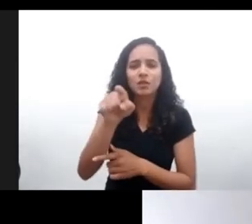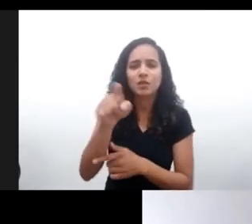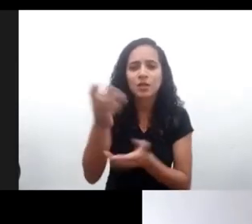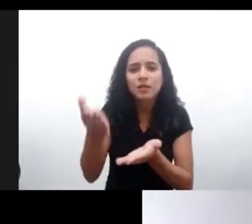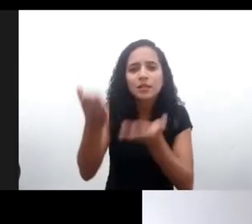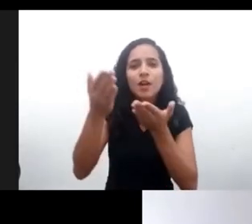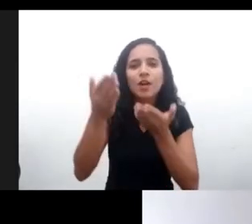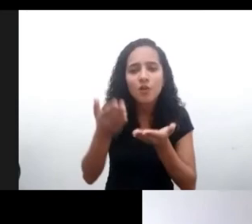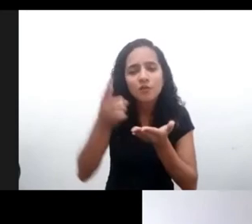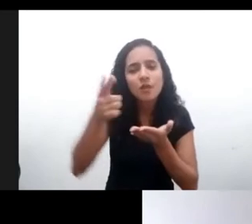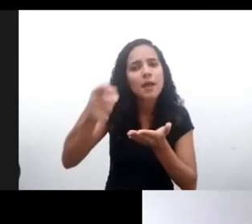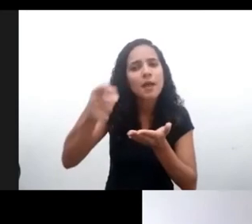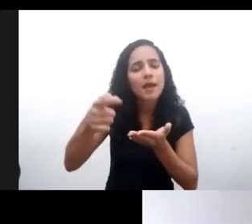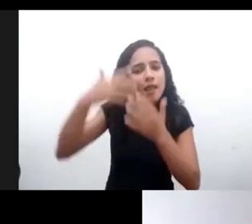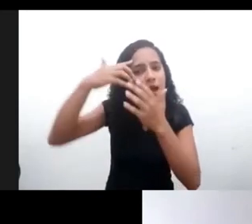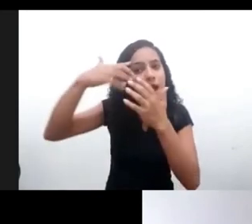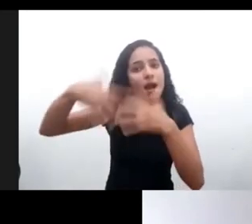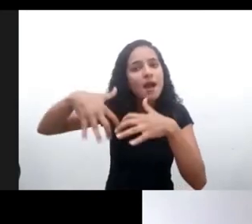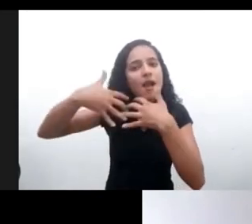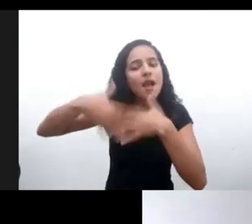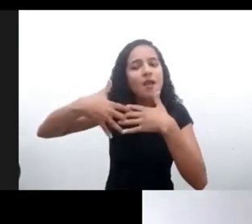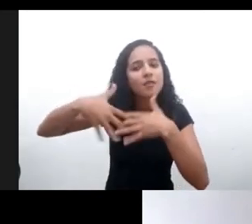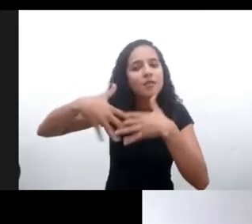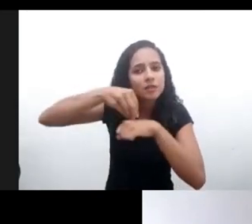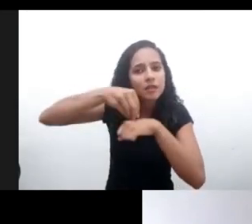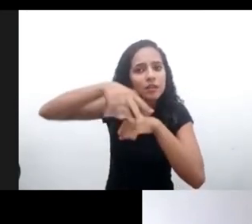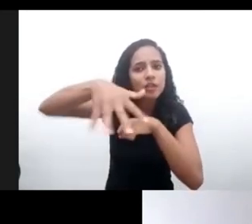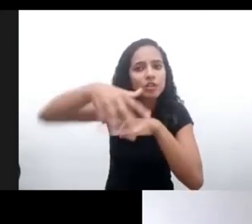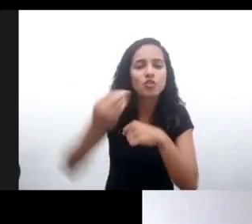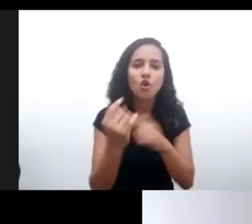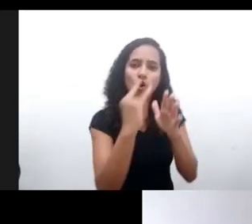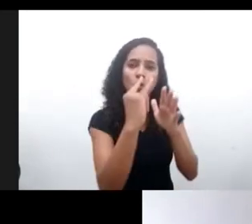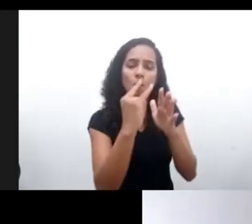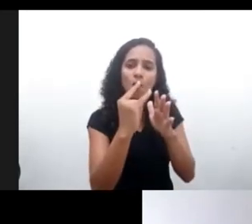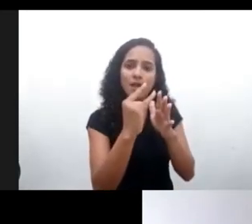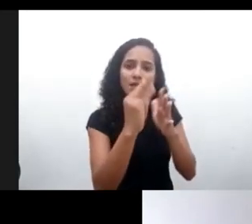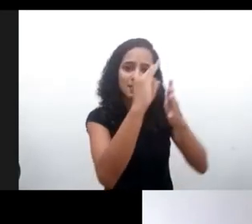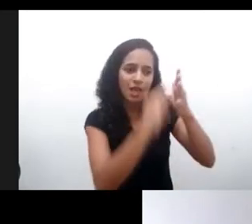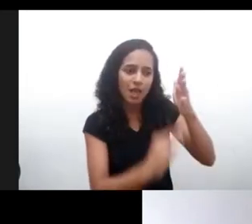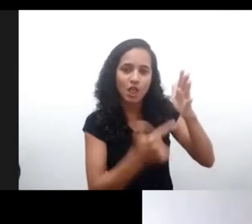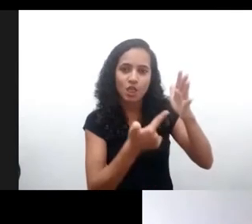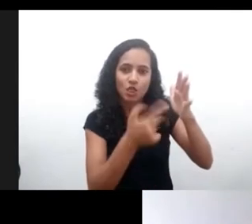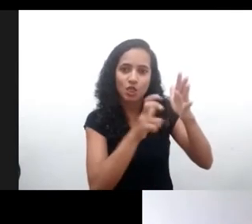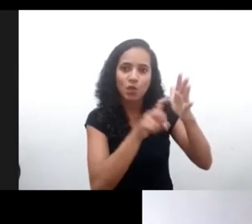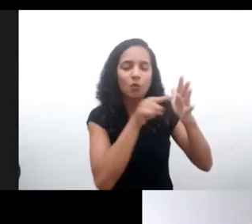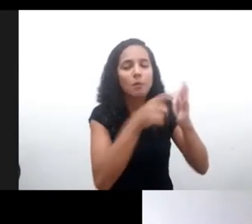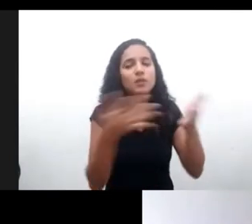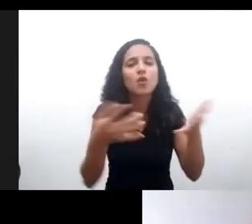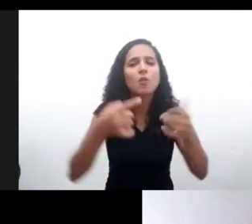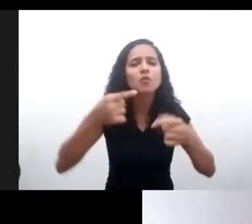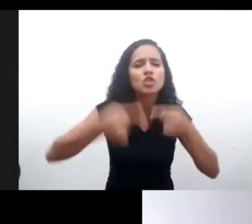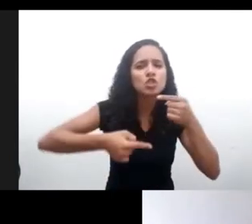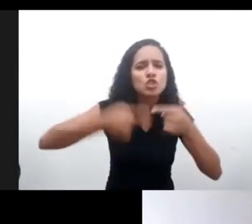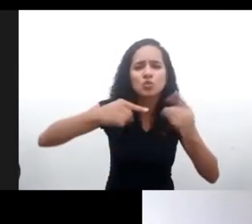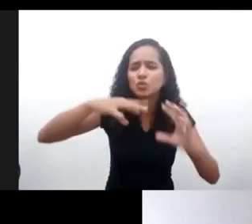traer, Valeria, una reflexión sobre cómo esta observación puede contribuir